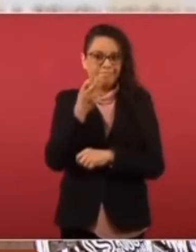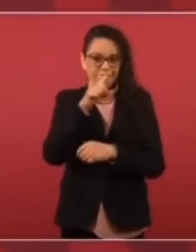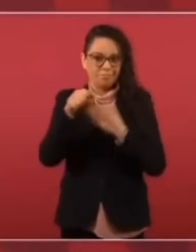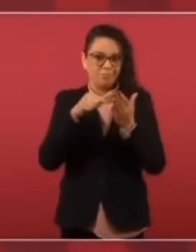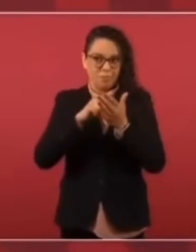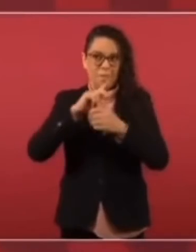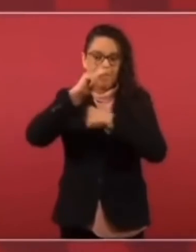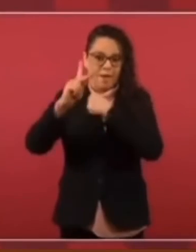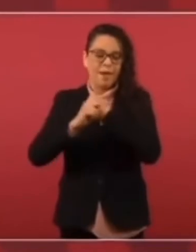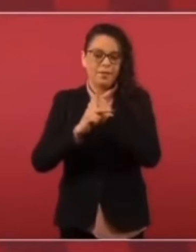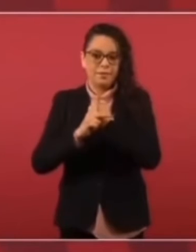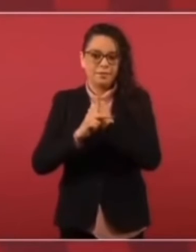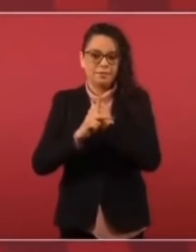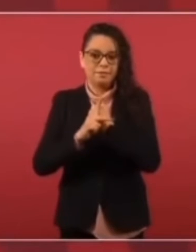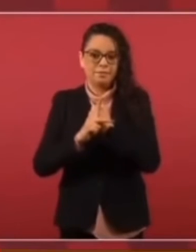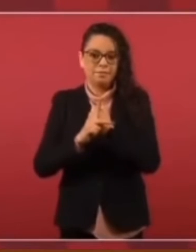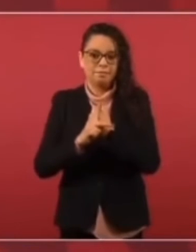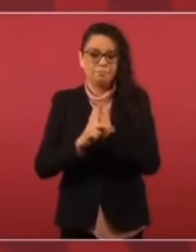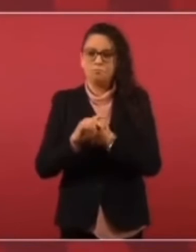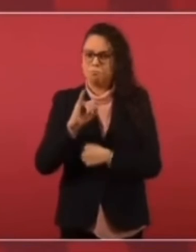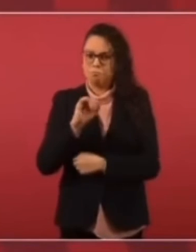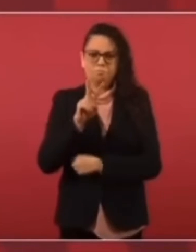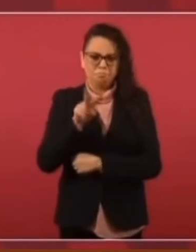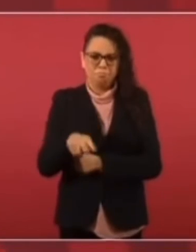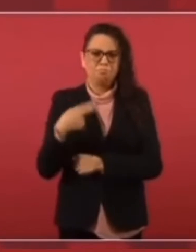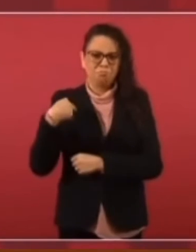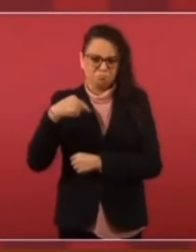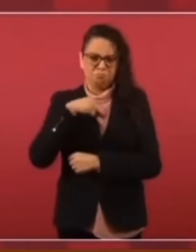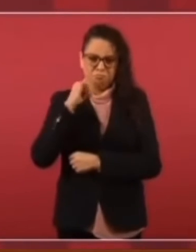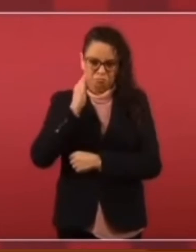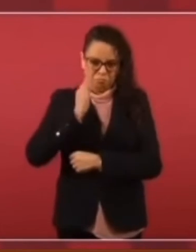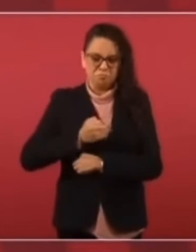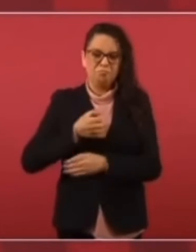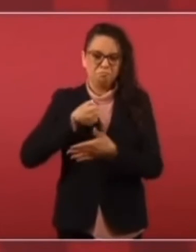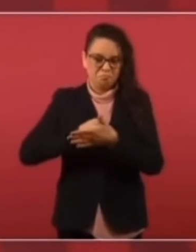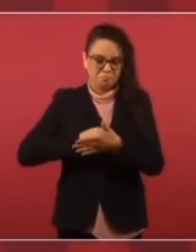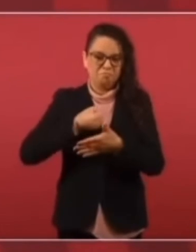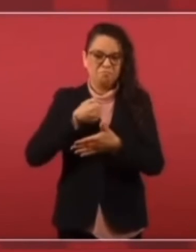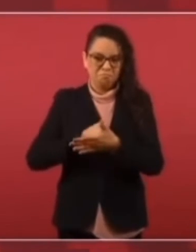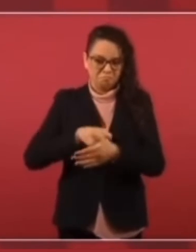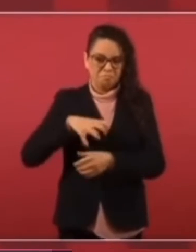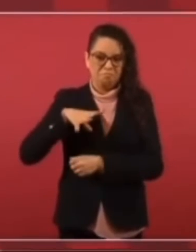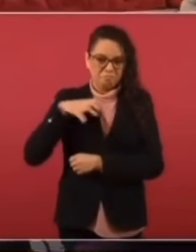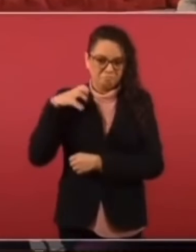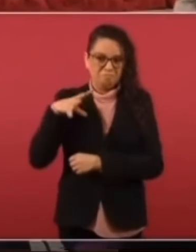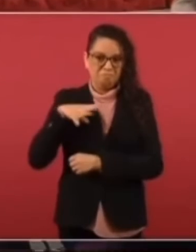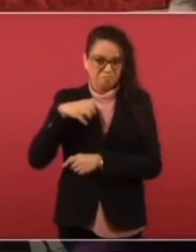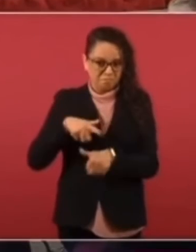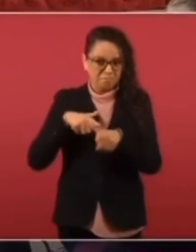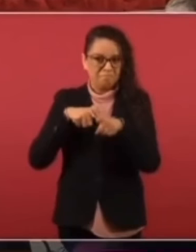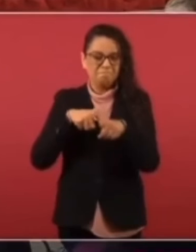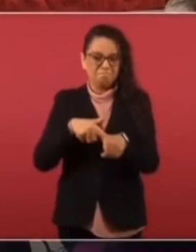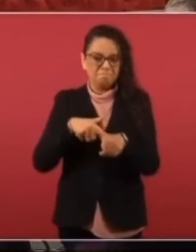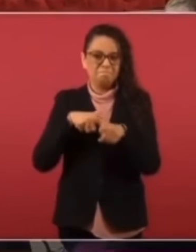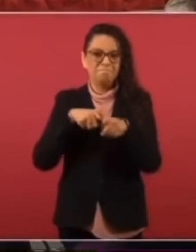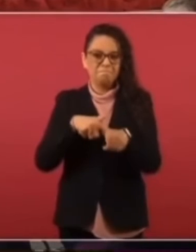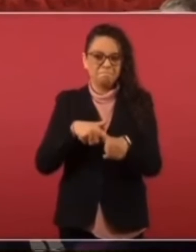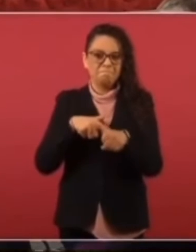Y aceptamos el desafío, el reto. Vamos a